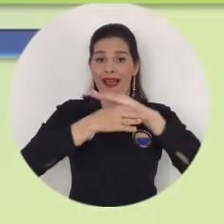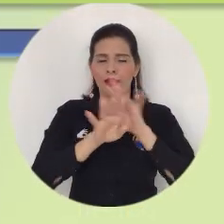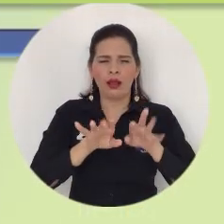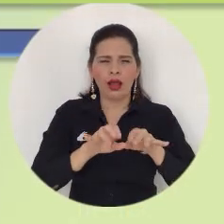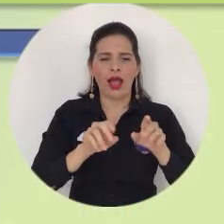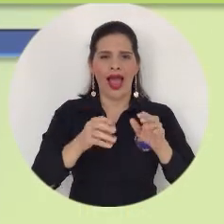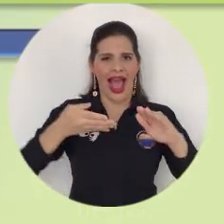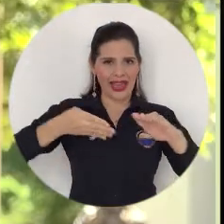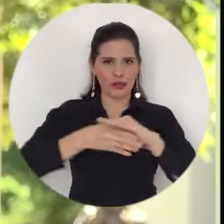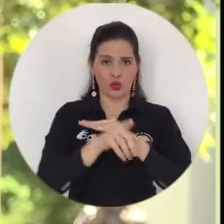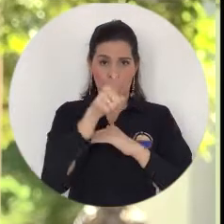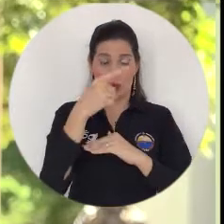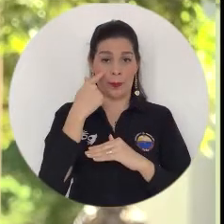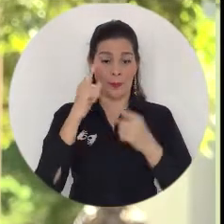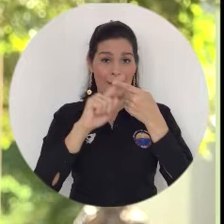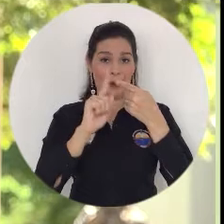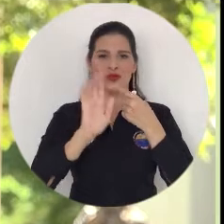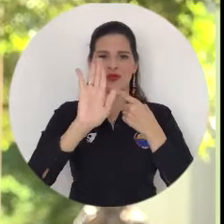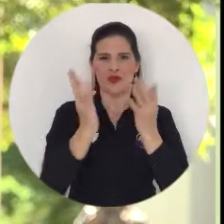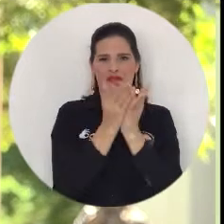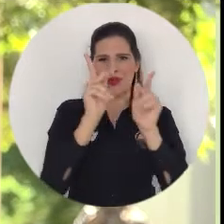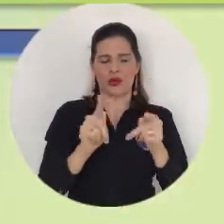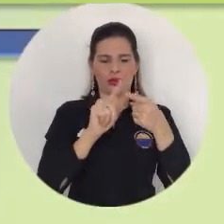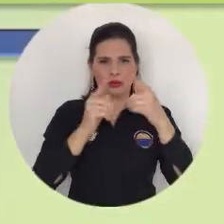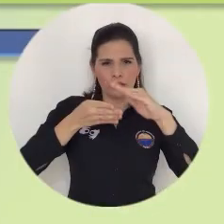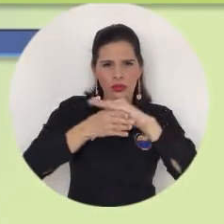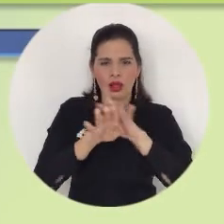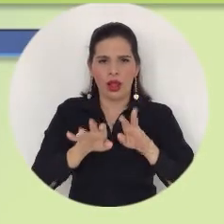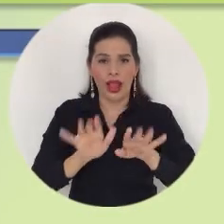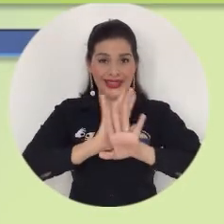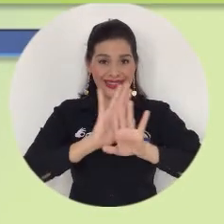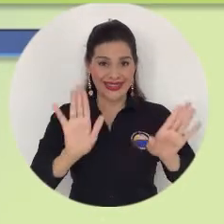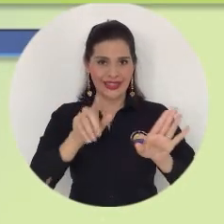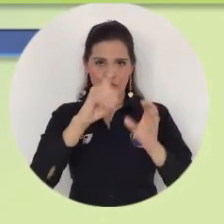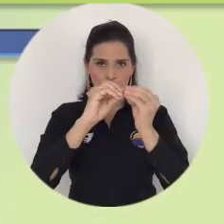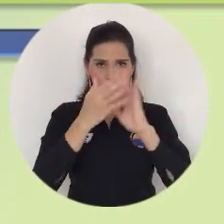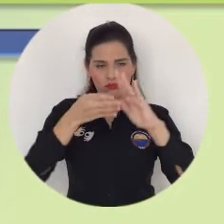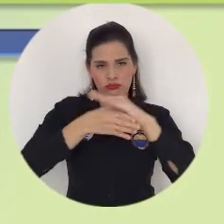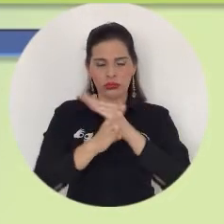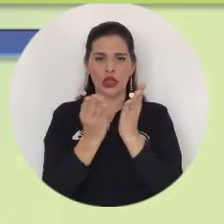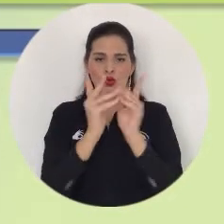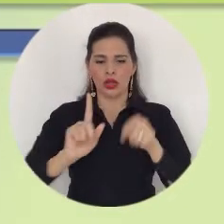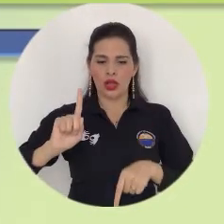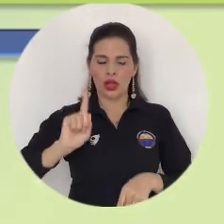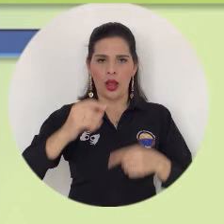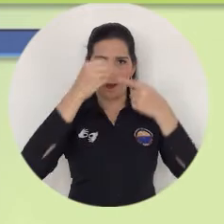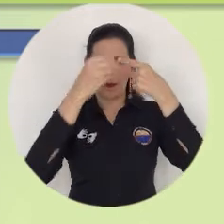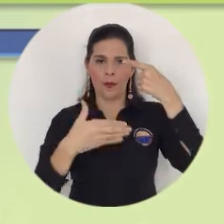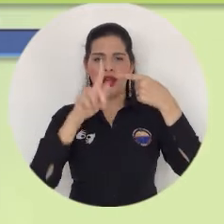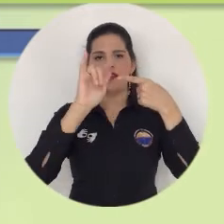ingresa a tu módulo estudiantil. Segundo, una vez estés dentro de tu módulo estudiantil, deberás hacer clic en el menú financiero,